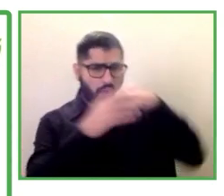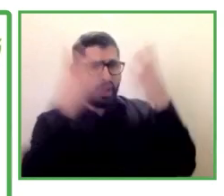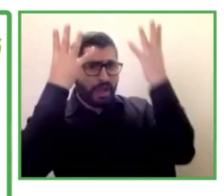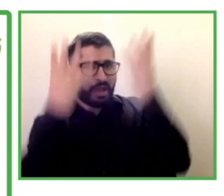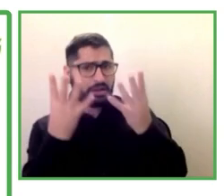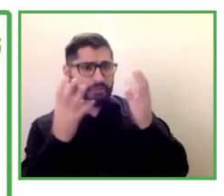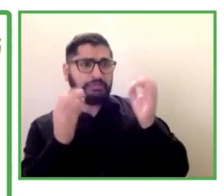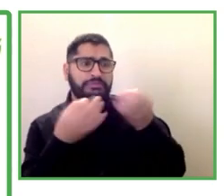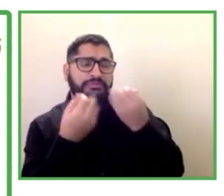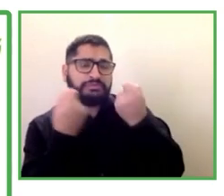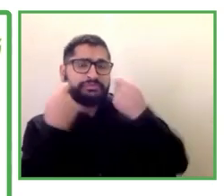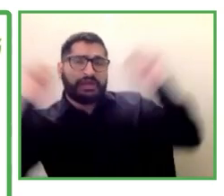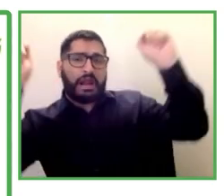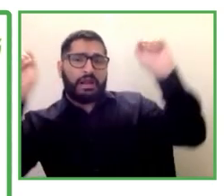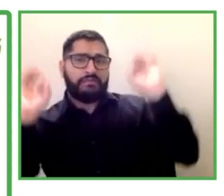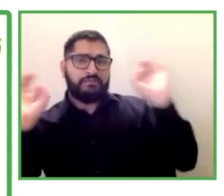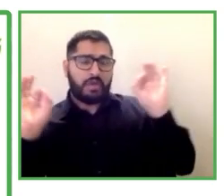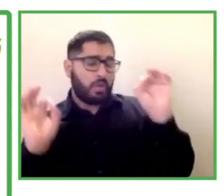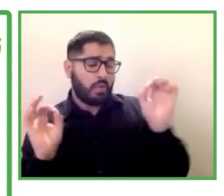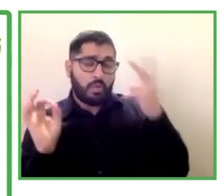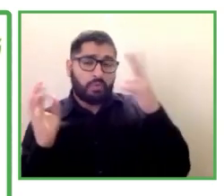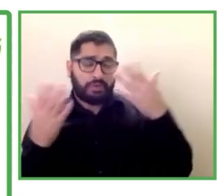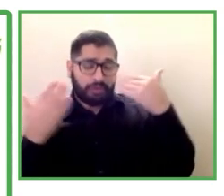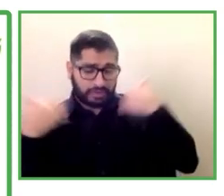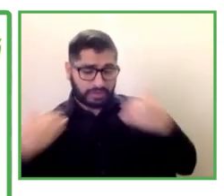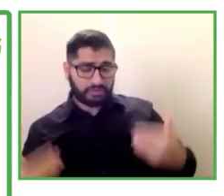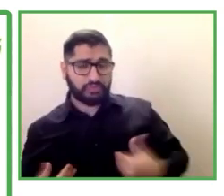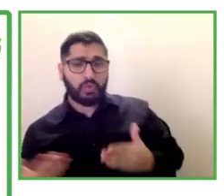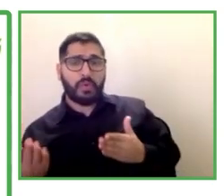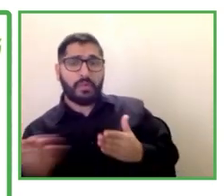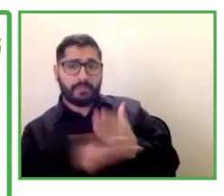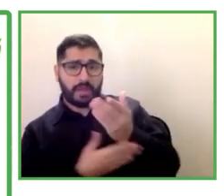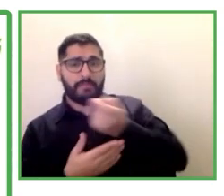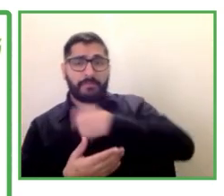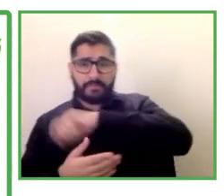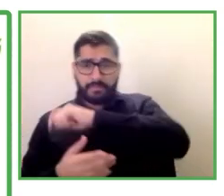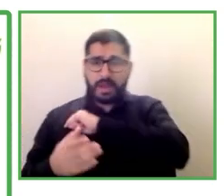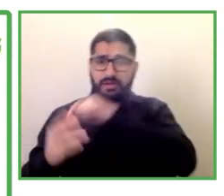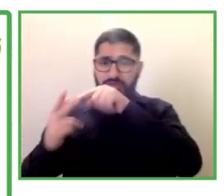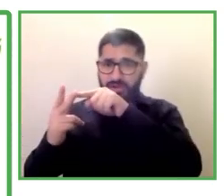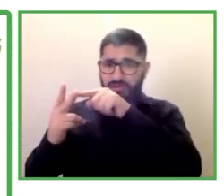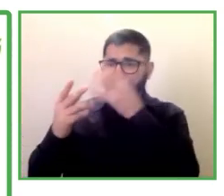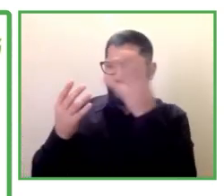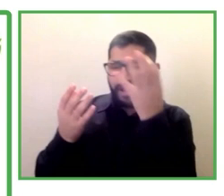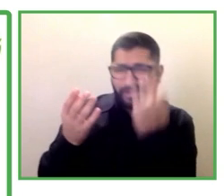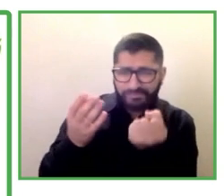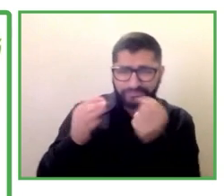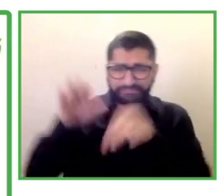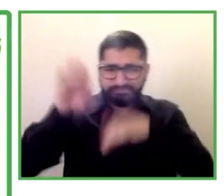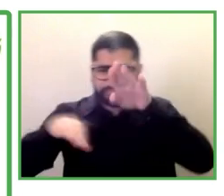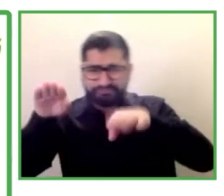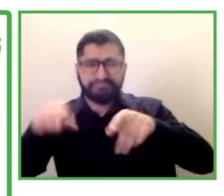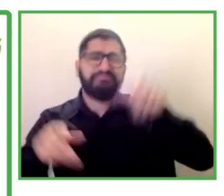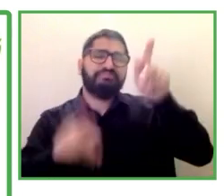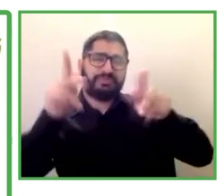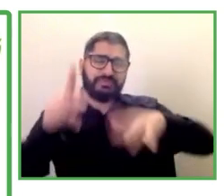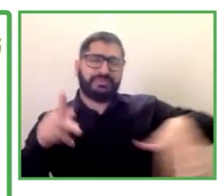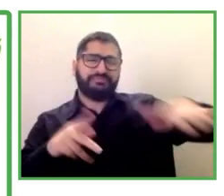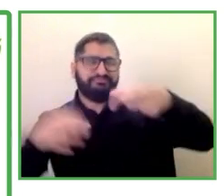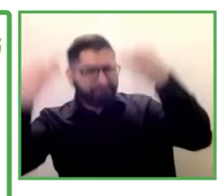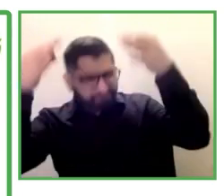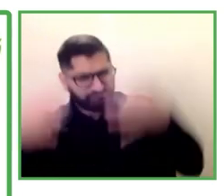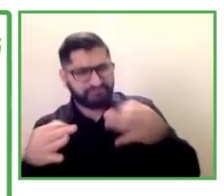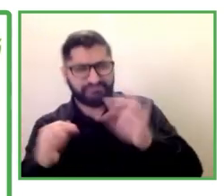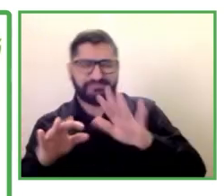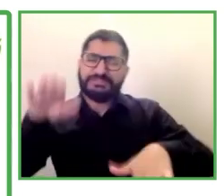derecho español al menos se denomina una medida de seguridad que normalmente, muchos de los casos y desde luego